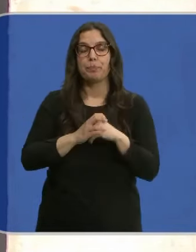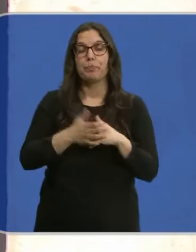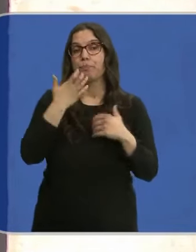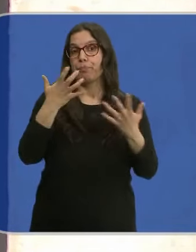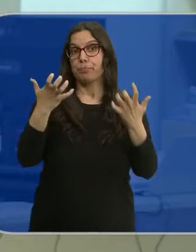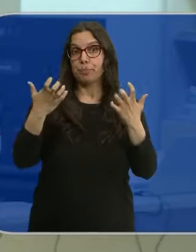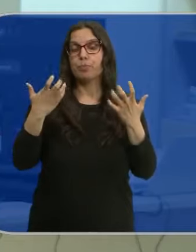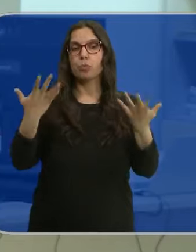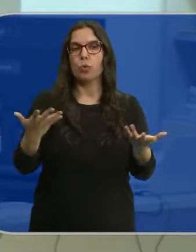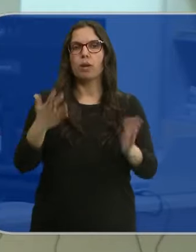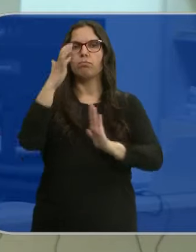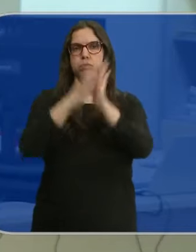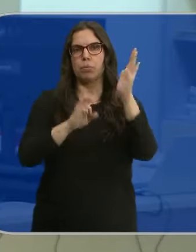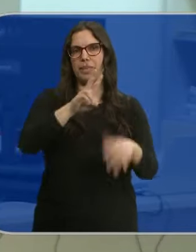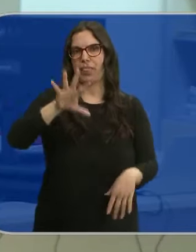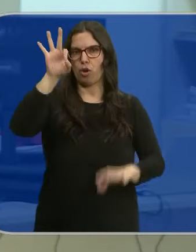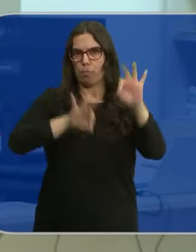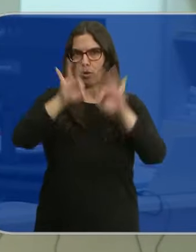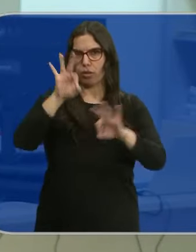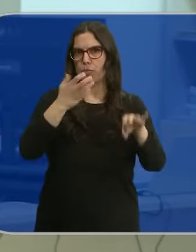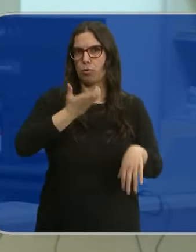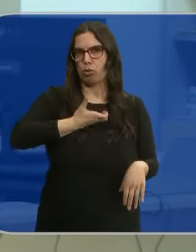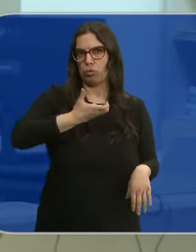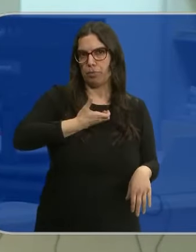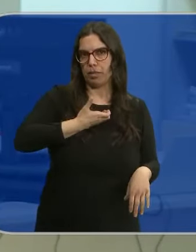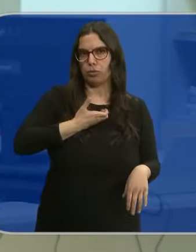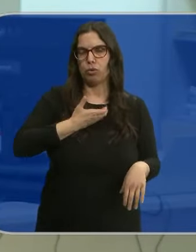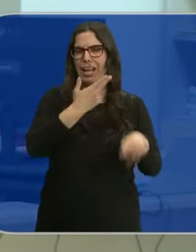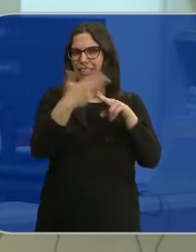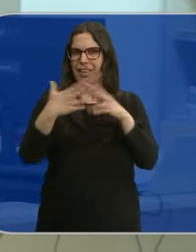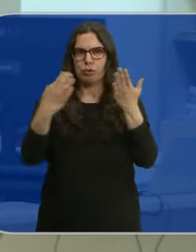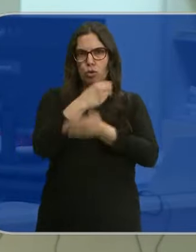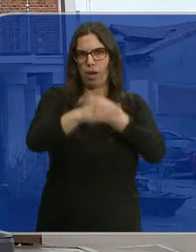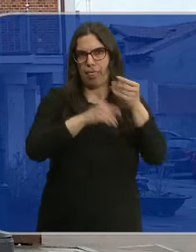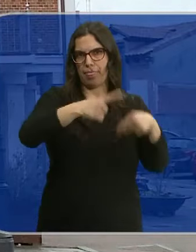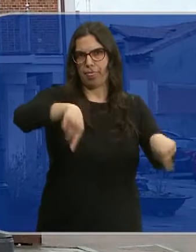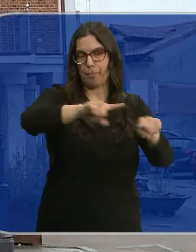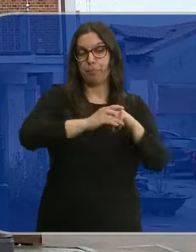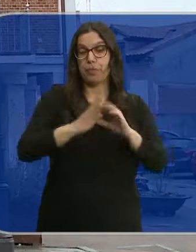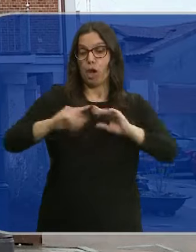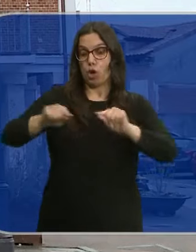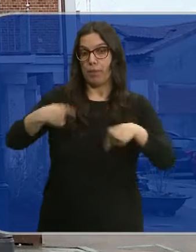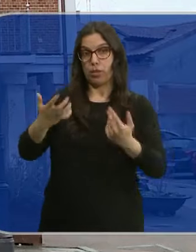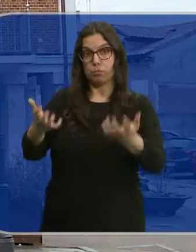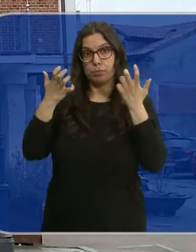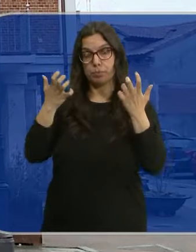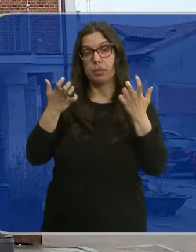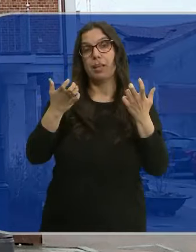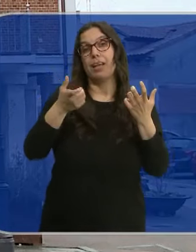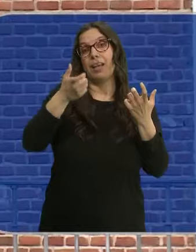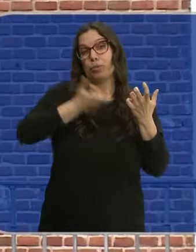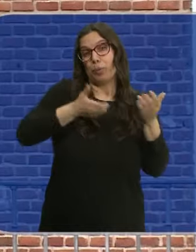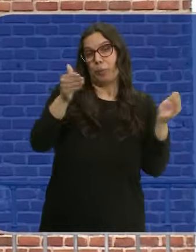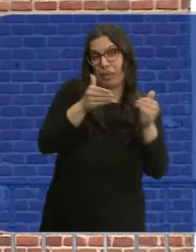beneficios tiene una bonificación del 25% para los ayuntamientos en todas las actividades que realizan. Un convenio del que se benefician más los